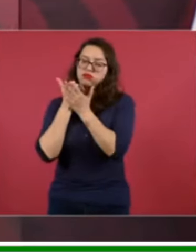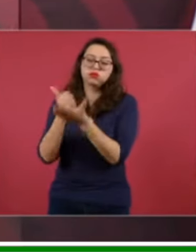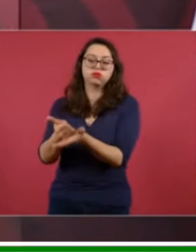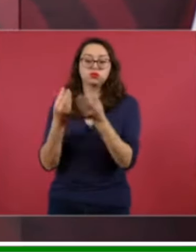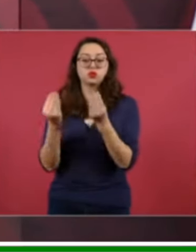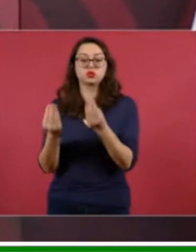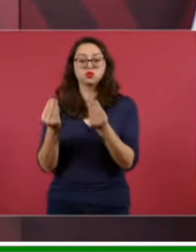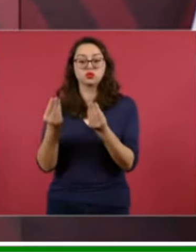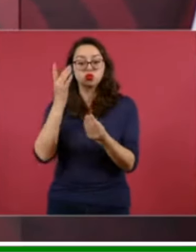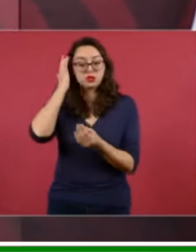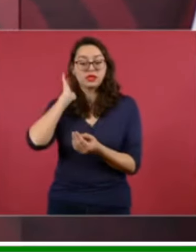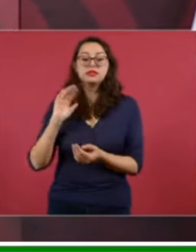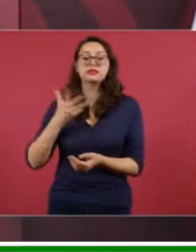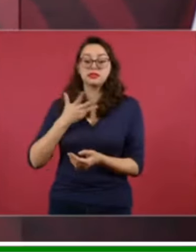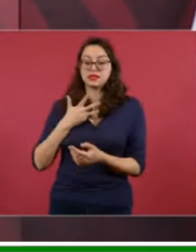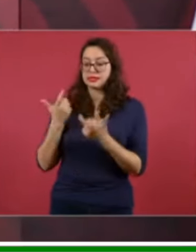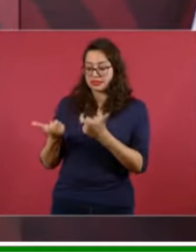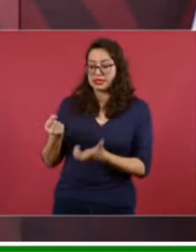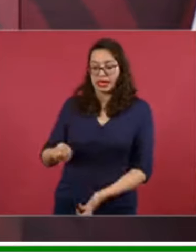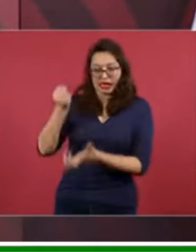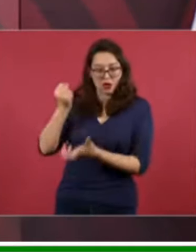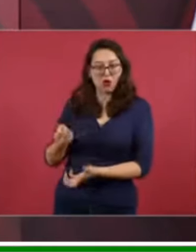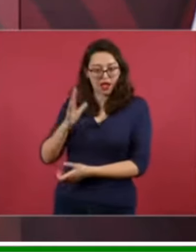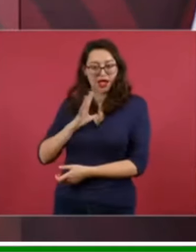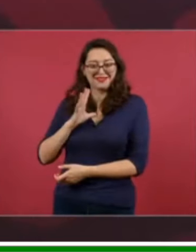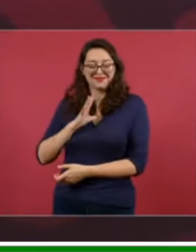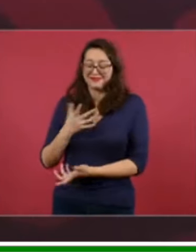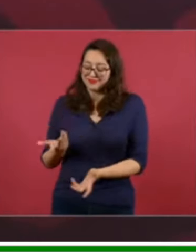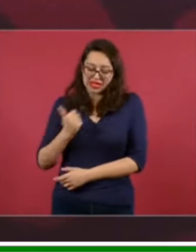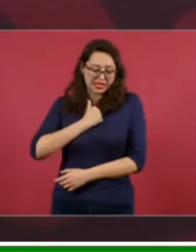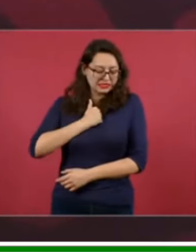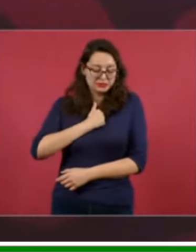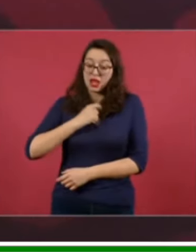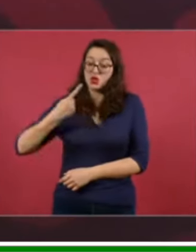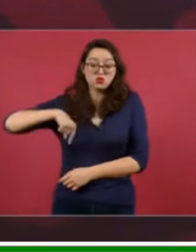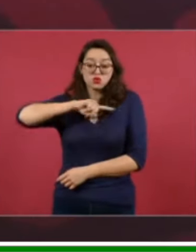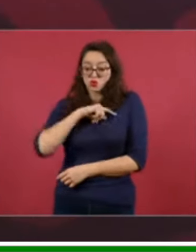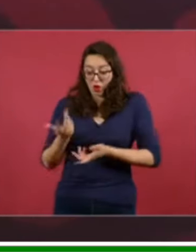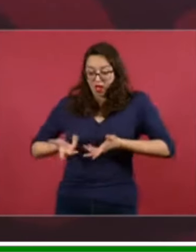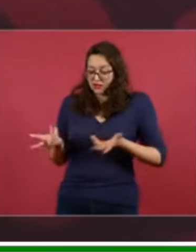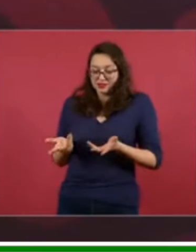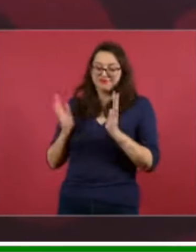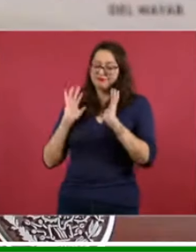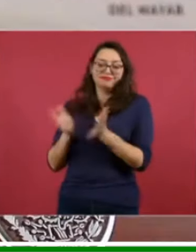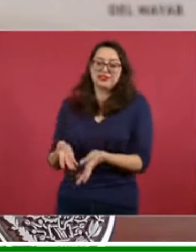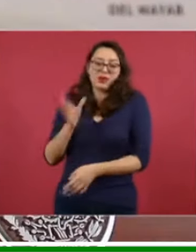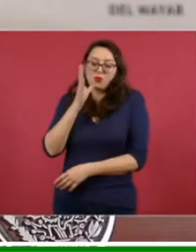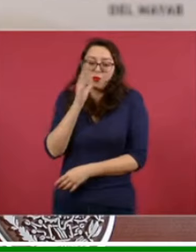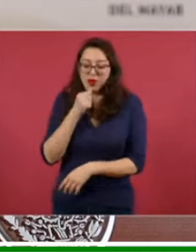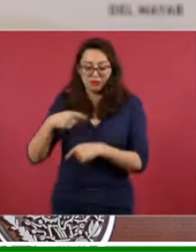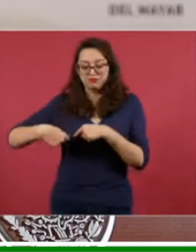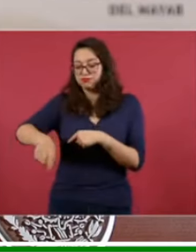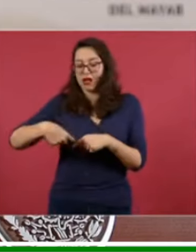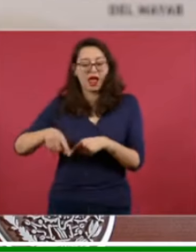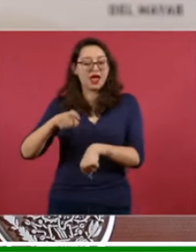Y ya se tienen los fondos. Lo que pasa es que ya a nosotros no nos da tiempo. Pero estoy seguro que el próximo